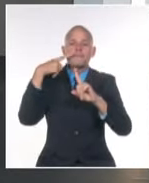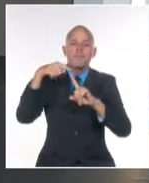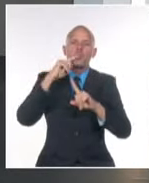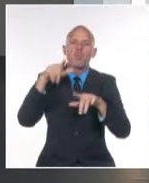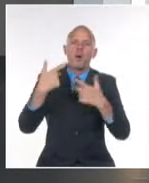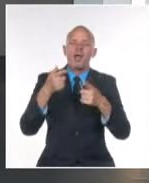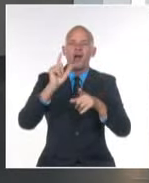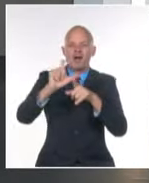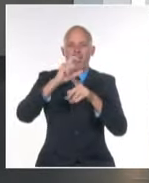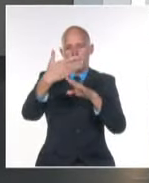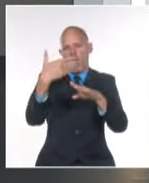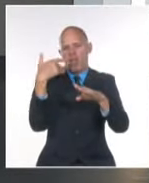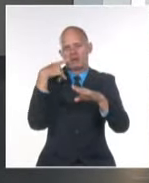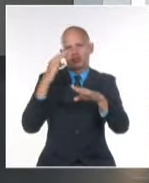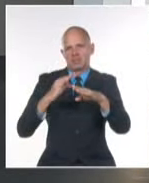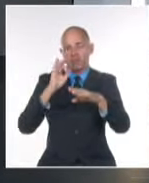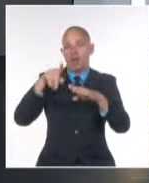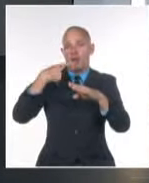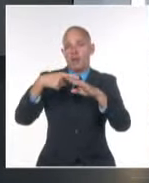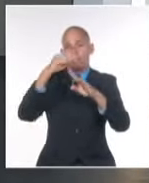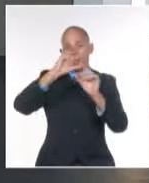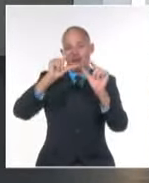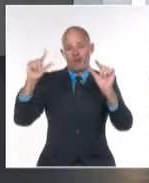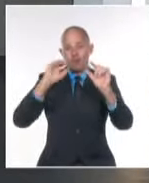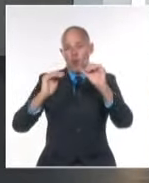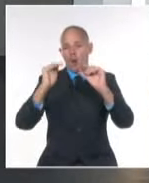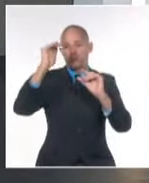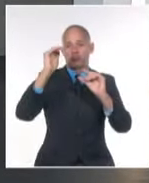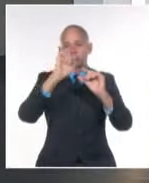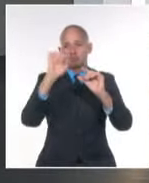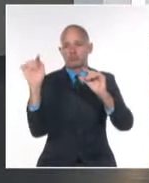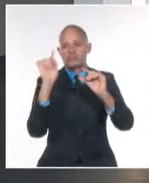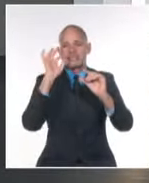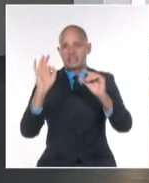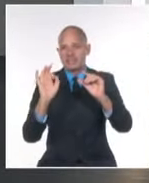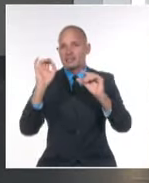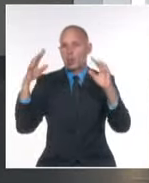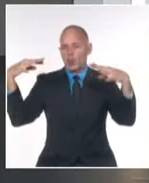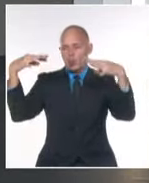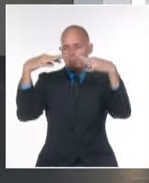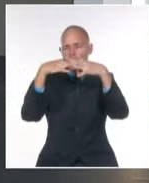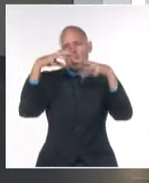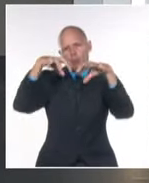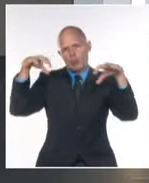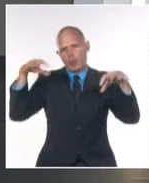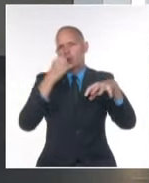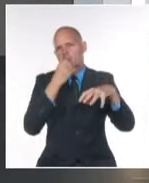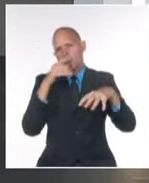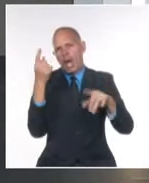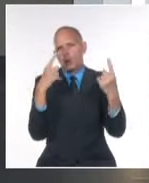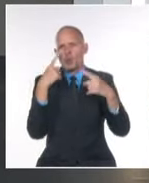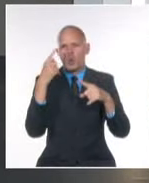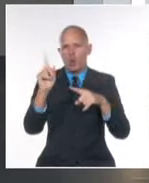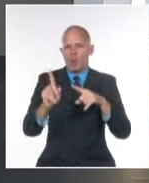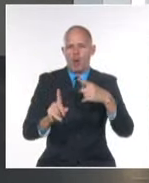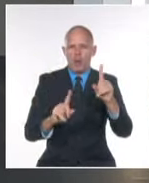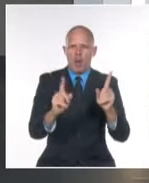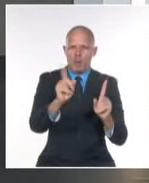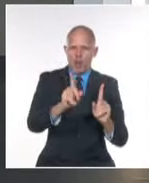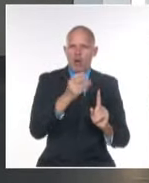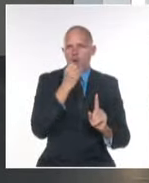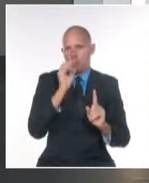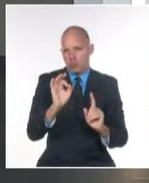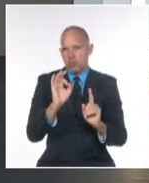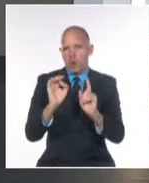del interior y costa norte a lo largo de todo nuestro archipiélago, con algunos chubascos, lluvias y tormentas eléctricas que serán más